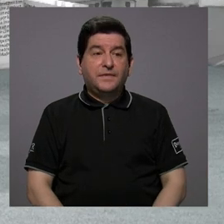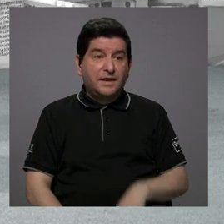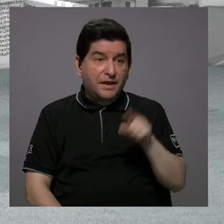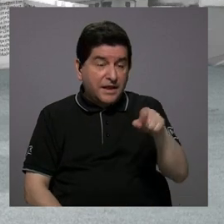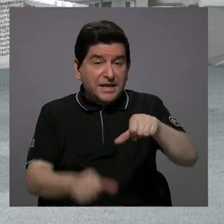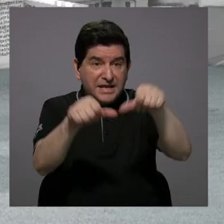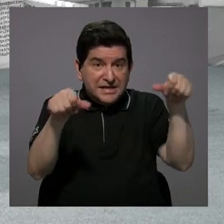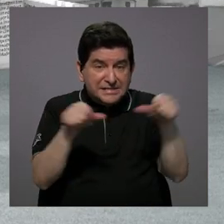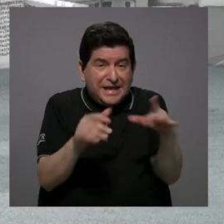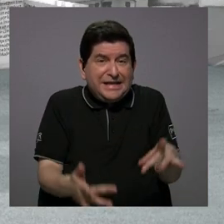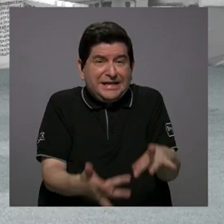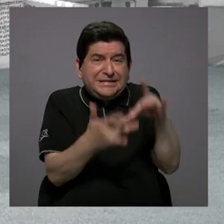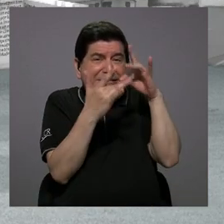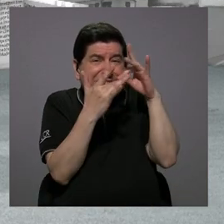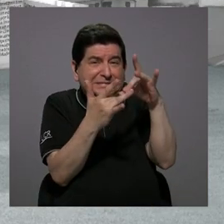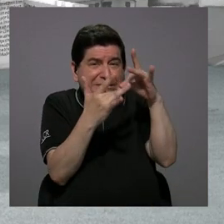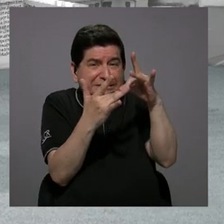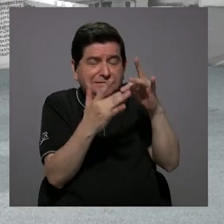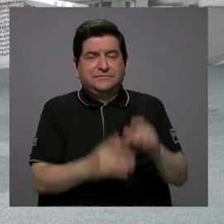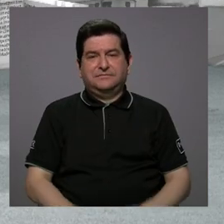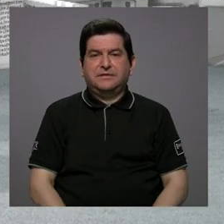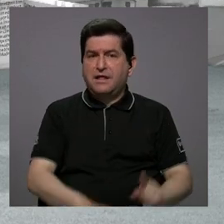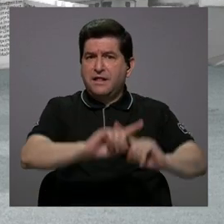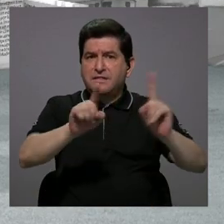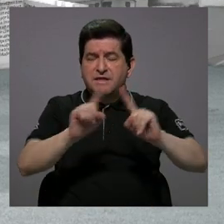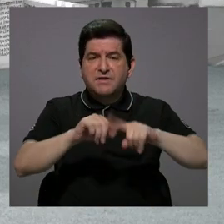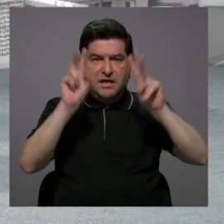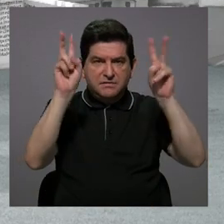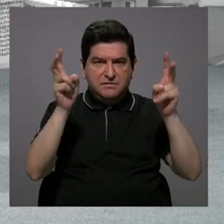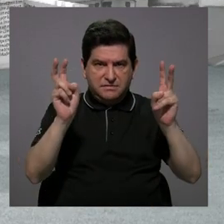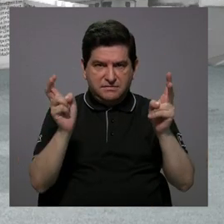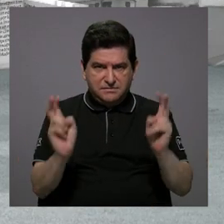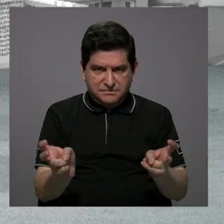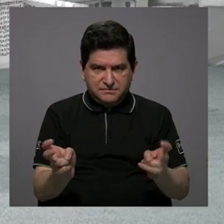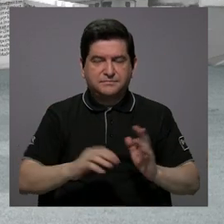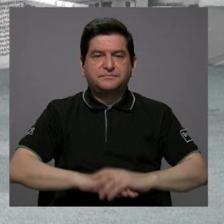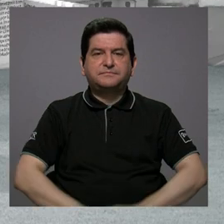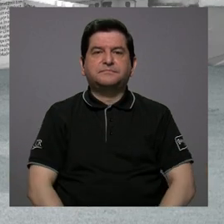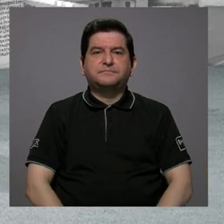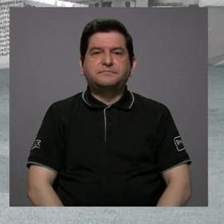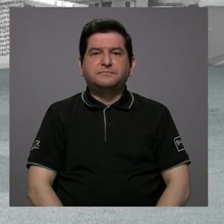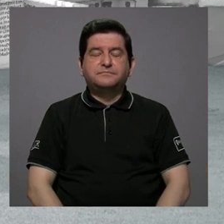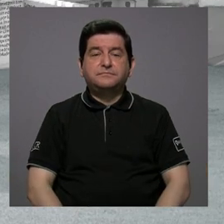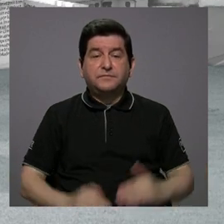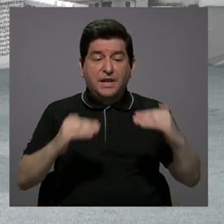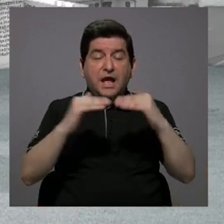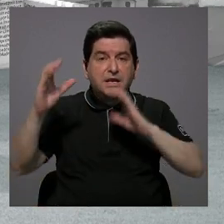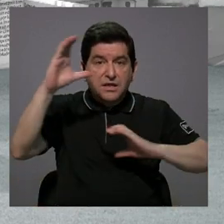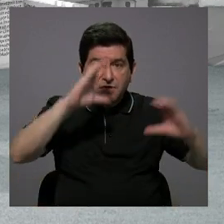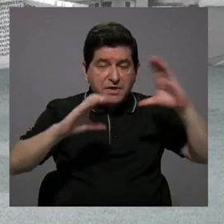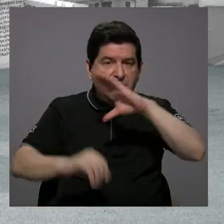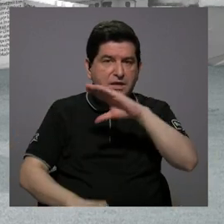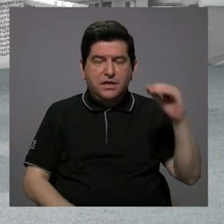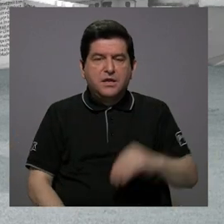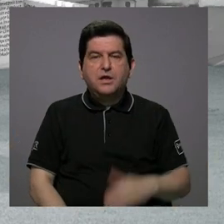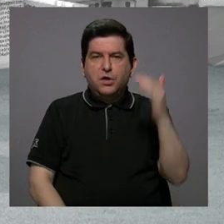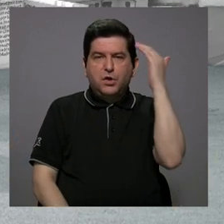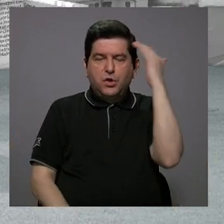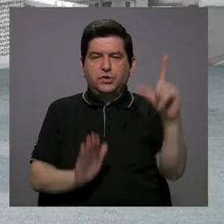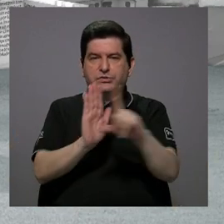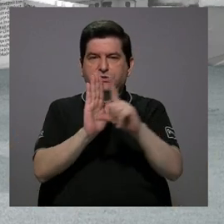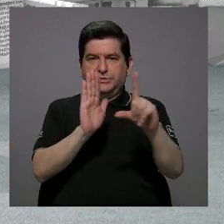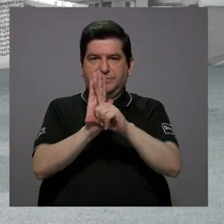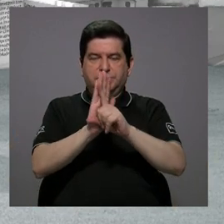las áreas más especializadas, ¿verdad? En diferentes materias y a nivel científico y a nivel de conocimiento